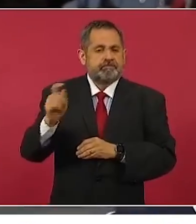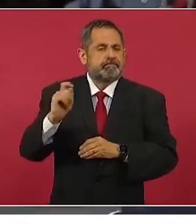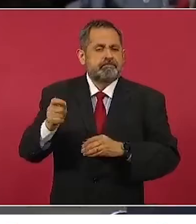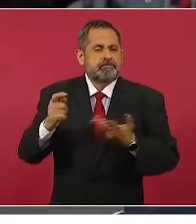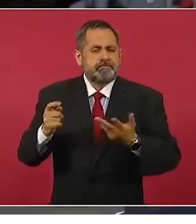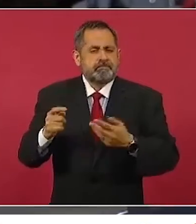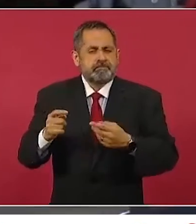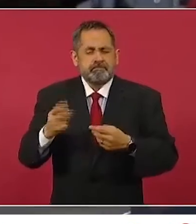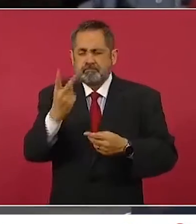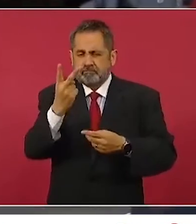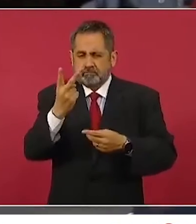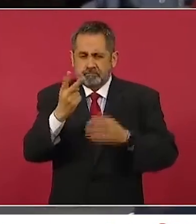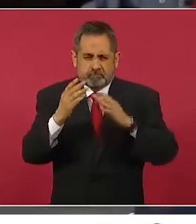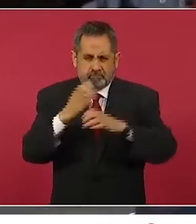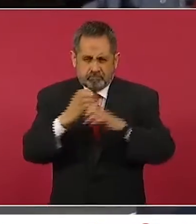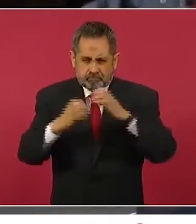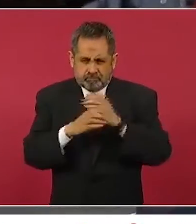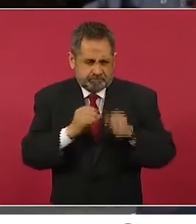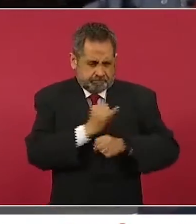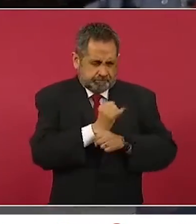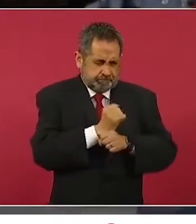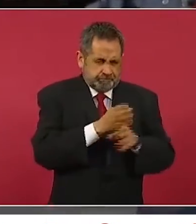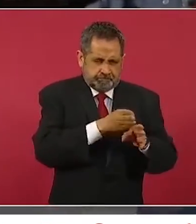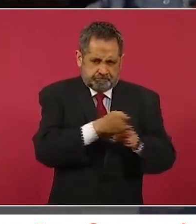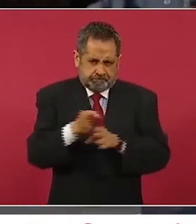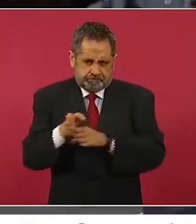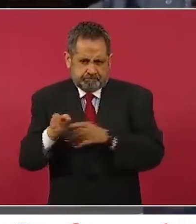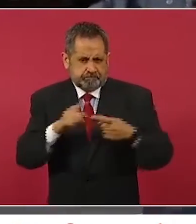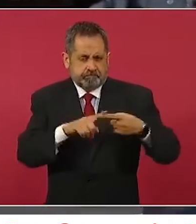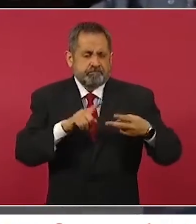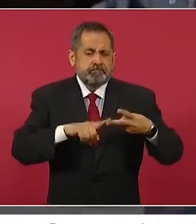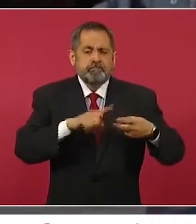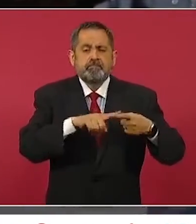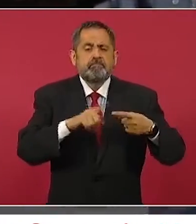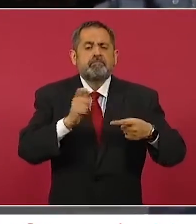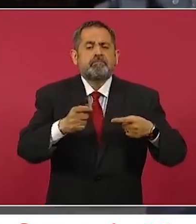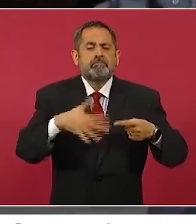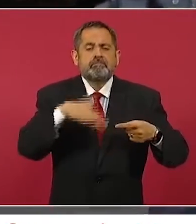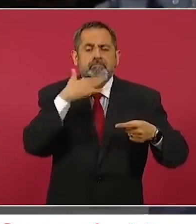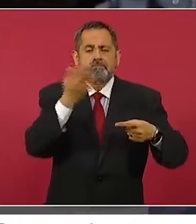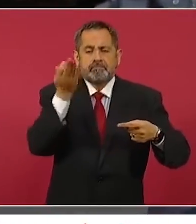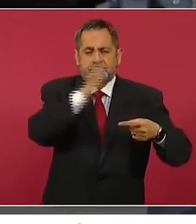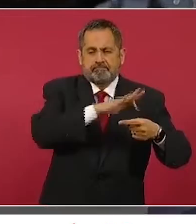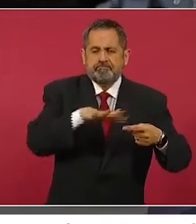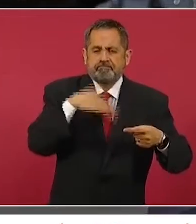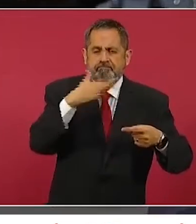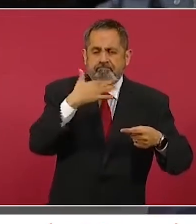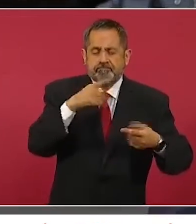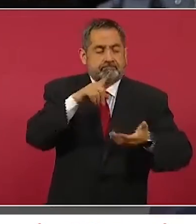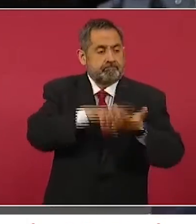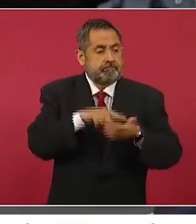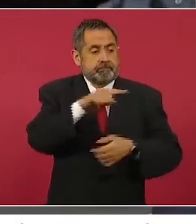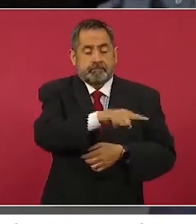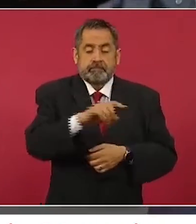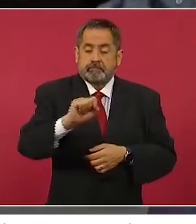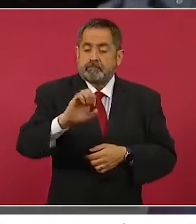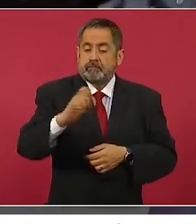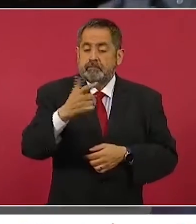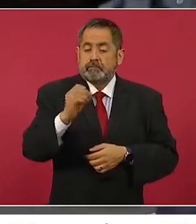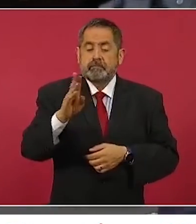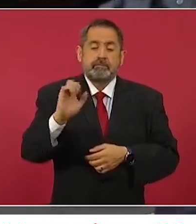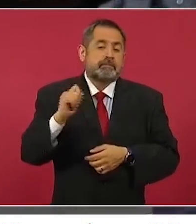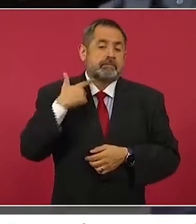Son dos investigaciones que se llevan por fraudes que se habrían cometido en la Secretaría de Gobernación cuando el